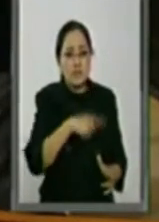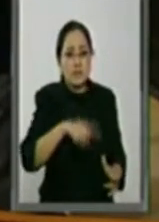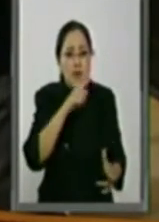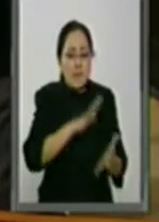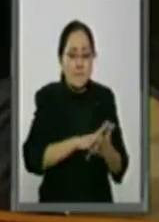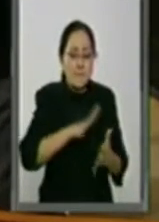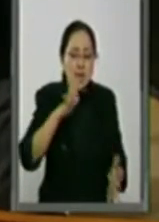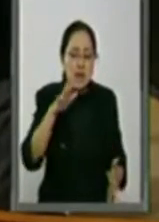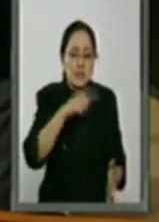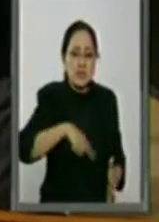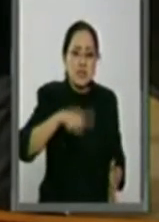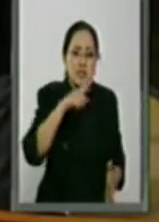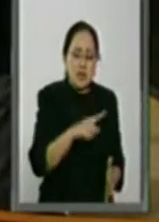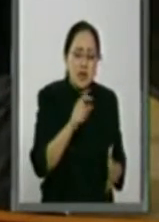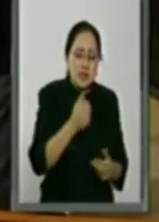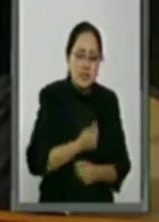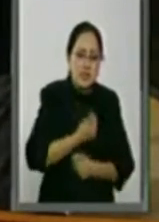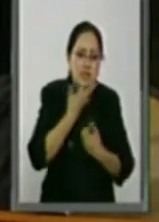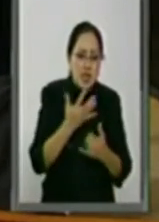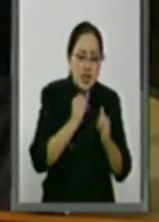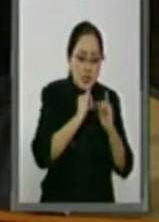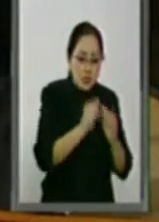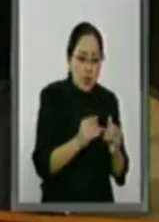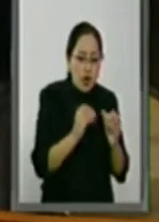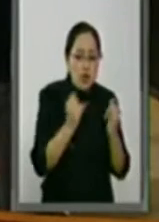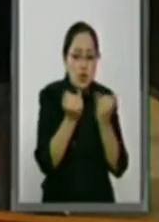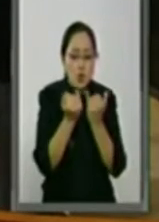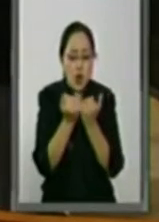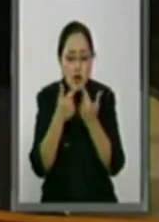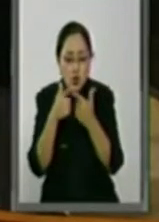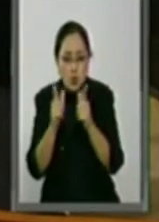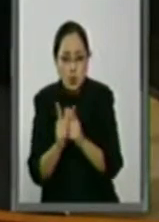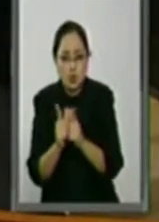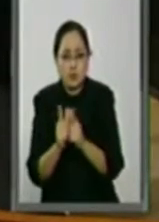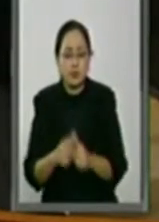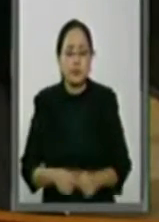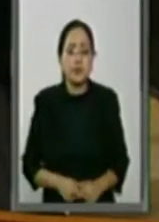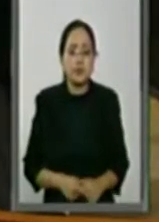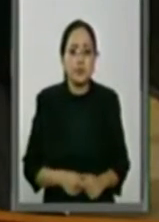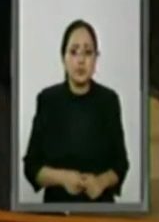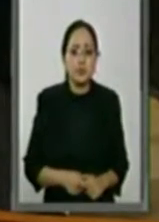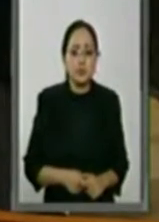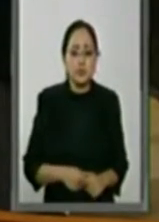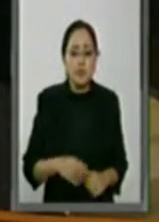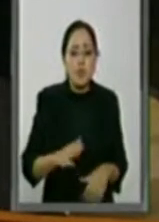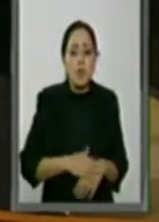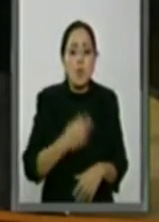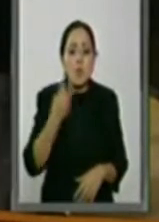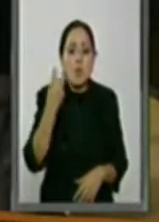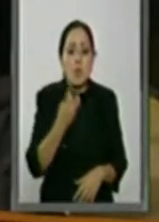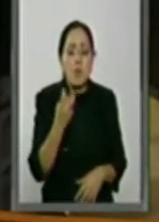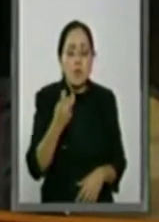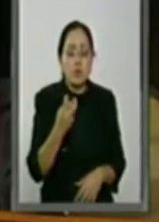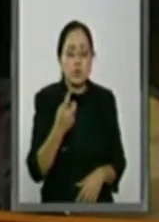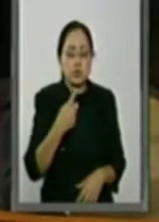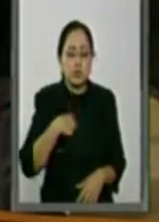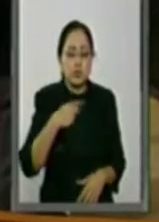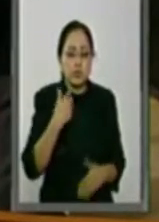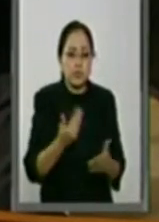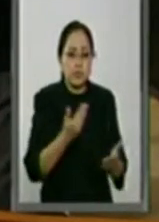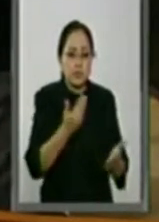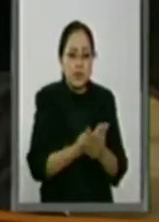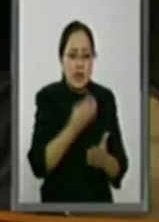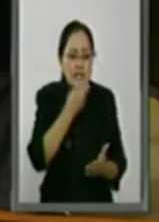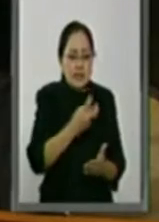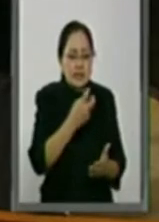máxima expresión, tanto en lo individual como en lo colectivo. Consiguientemente, el dictamen a la